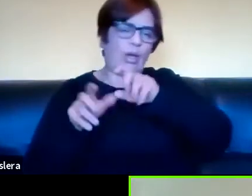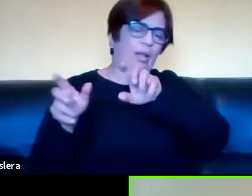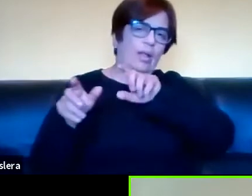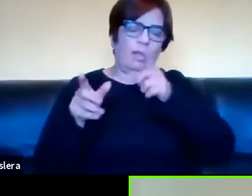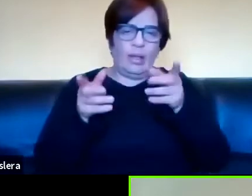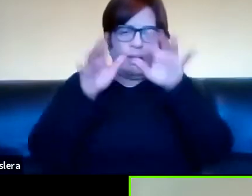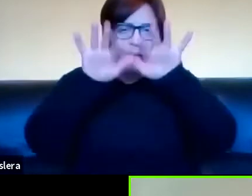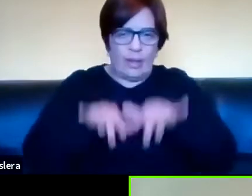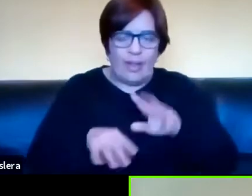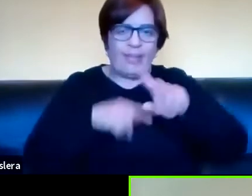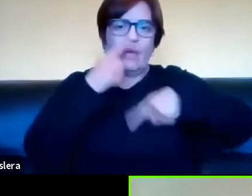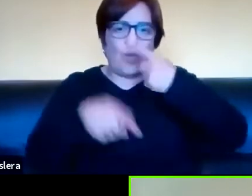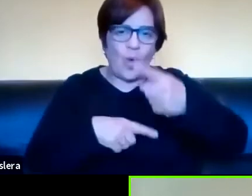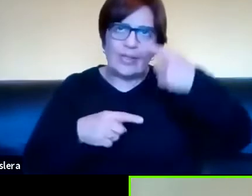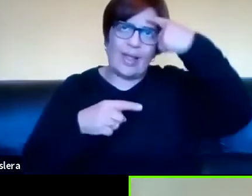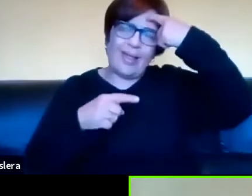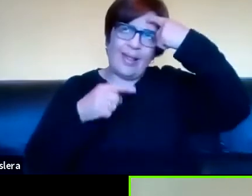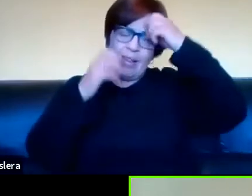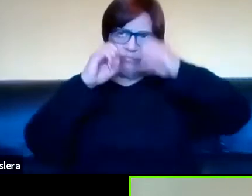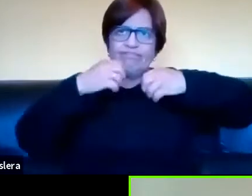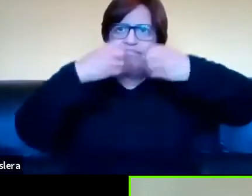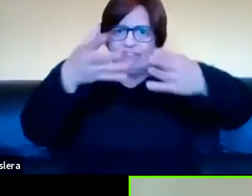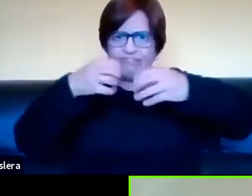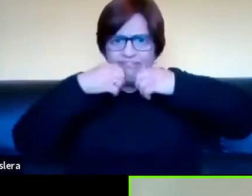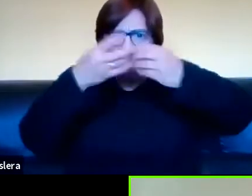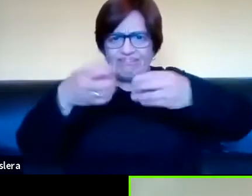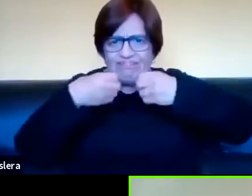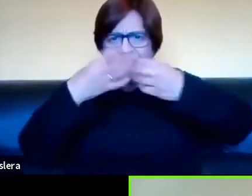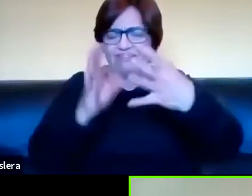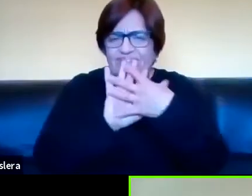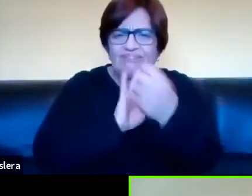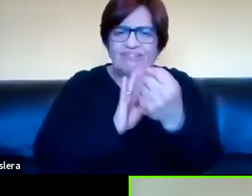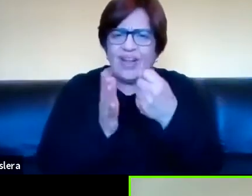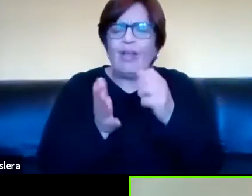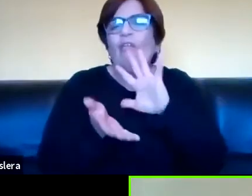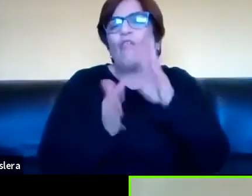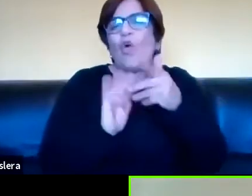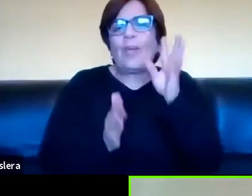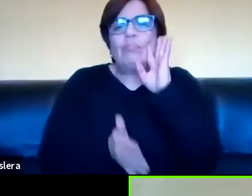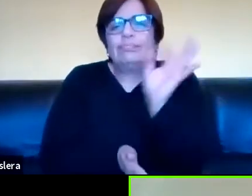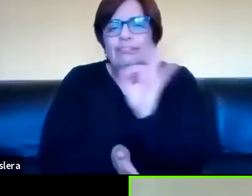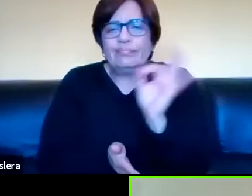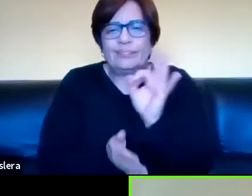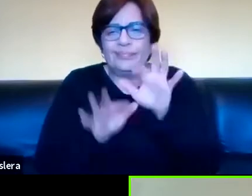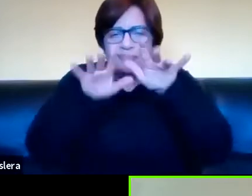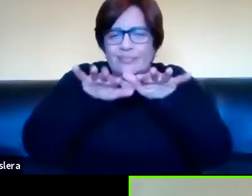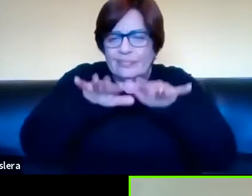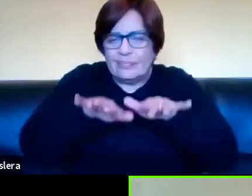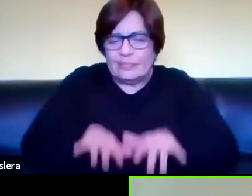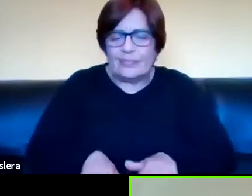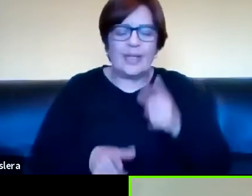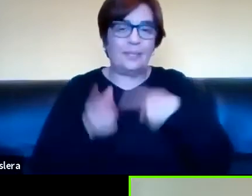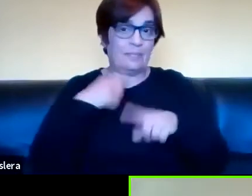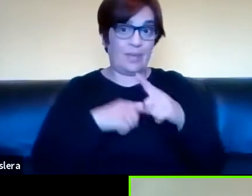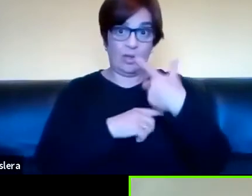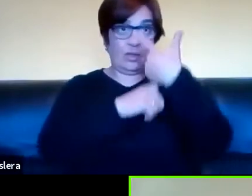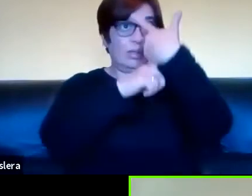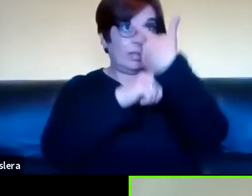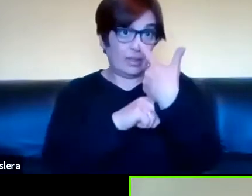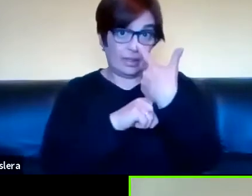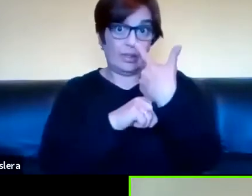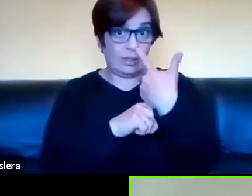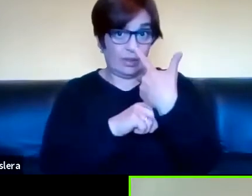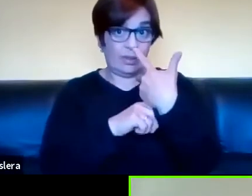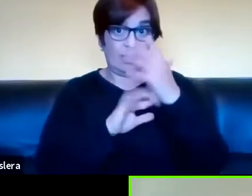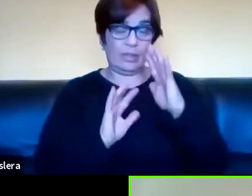computadora es casi que borrador mental yo es un borrador mental yo voy escribiendo reescribiendo etcétera en cambio cuando video hago un video